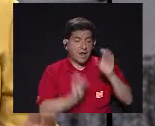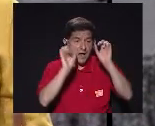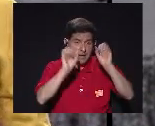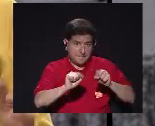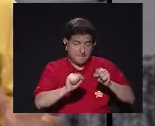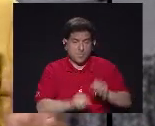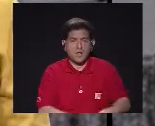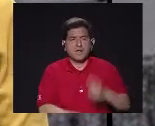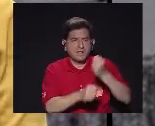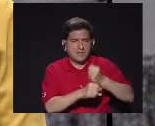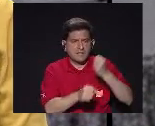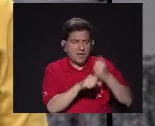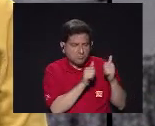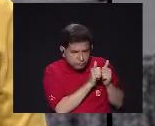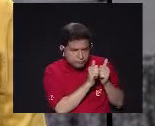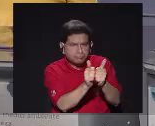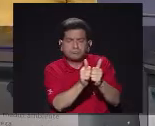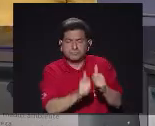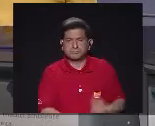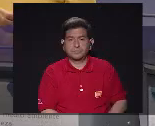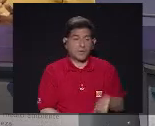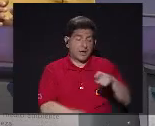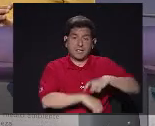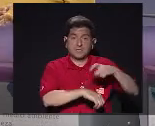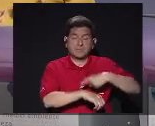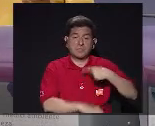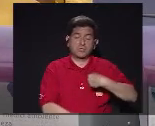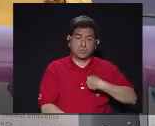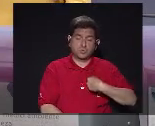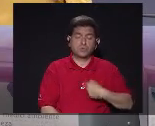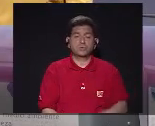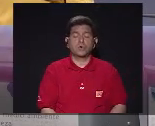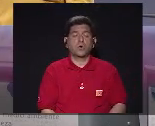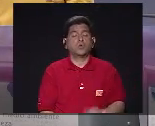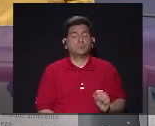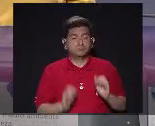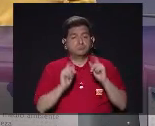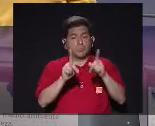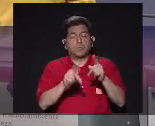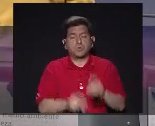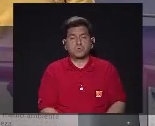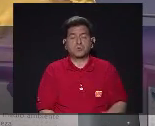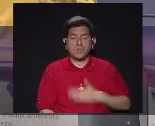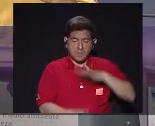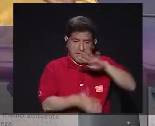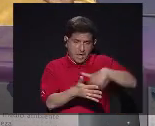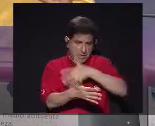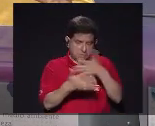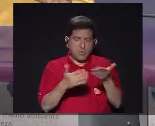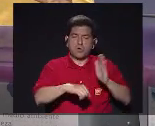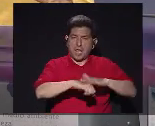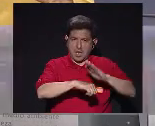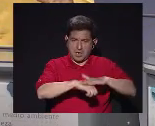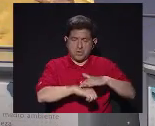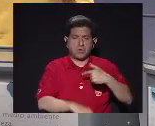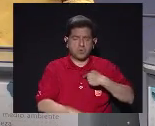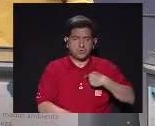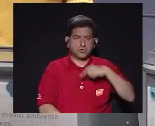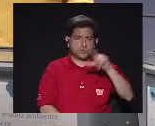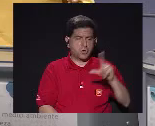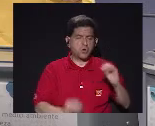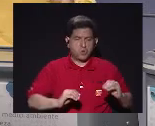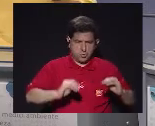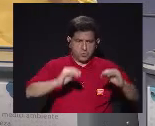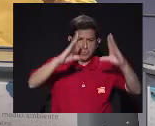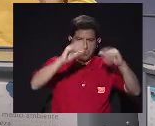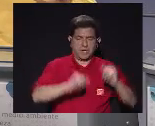Vayamos Y trabajemos Con ellos Bueno En ese momento Yo me ofrecí Digamos Tenía posibilidades Por mi horario De trabajo De dedicar Los lunes